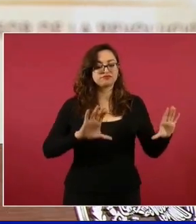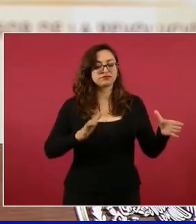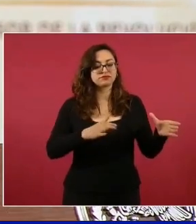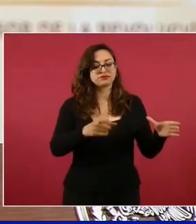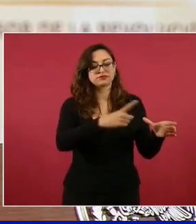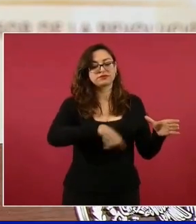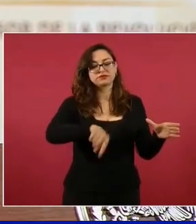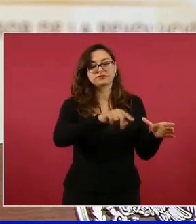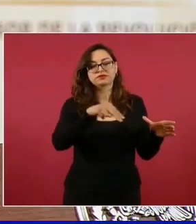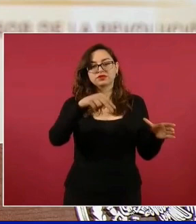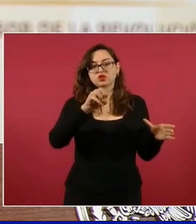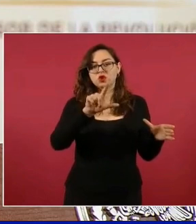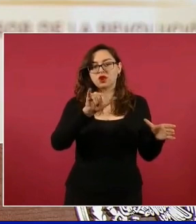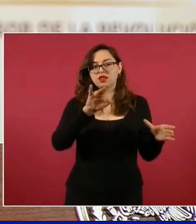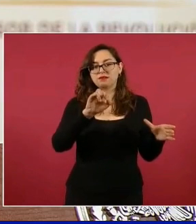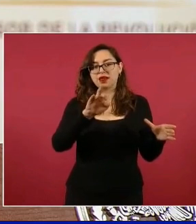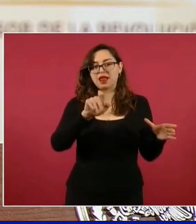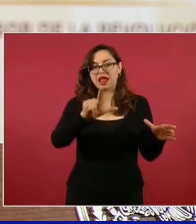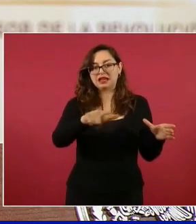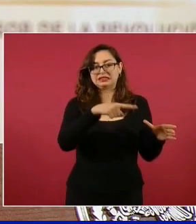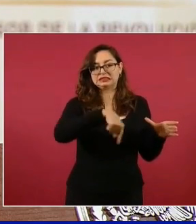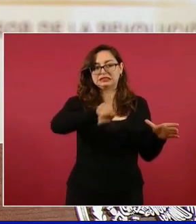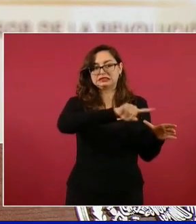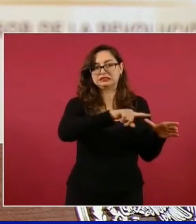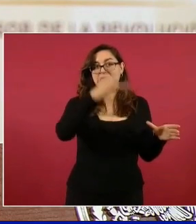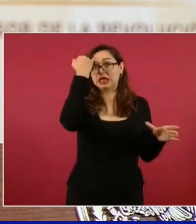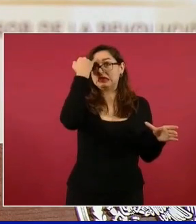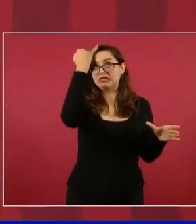caló profundo,